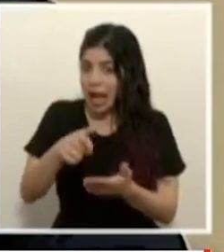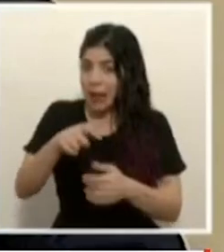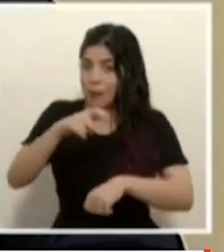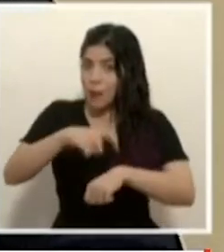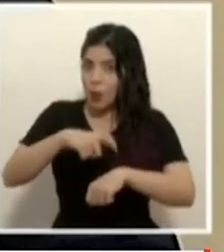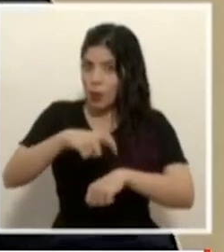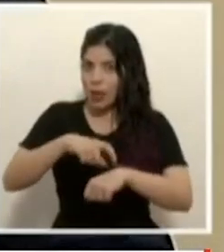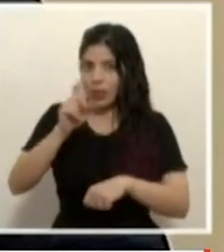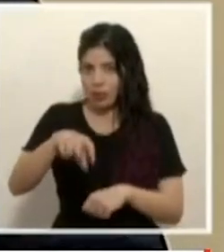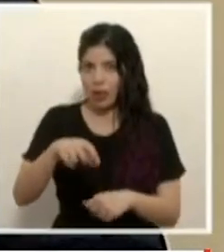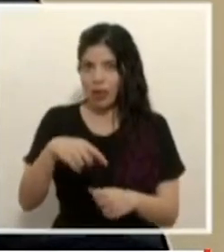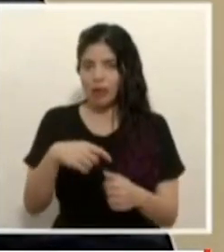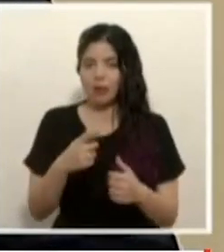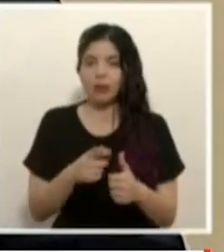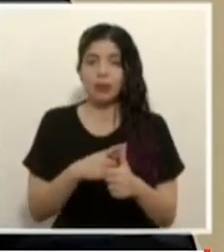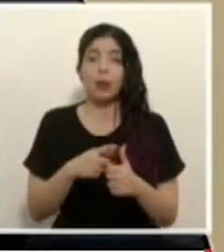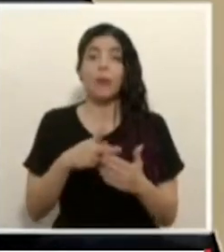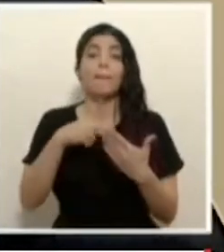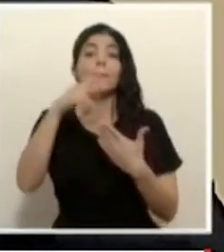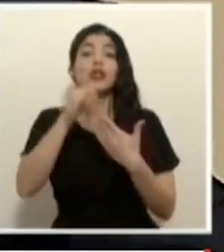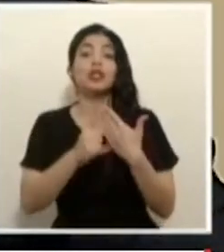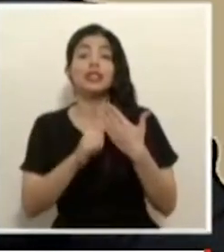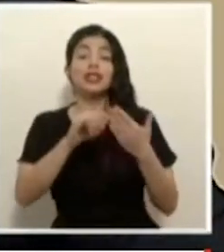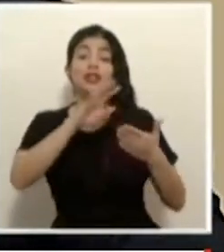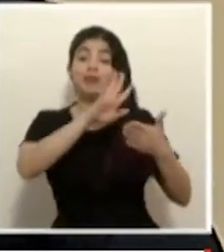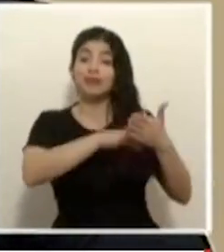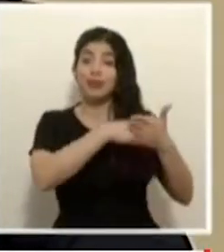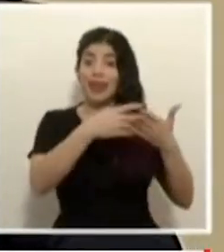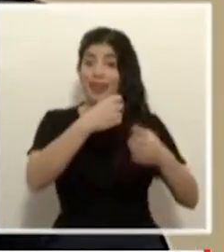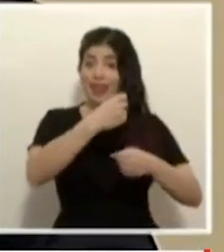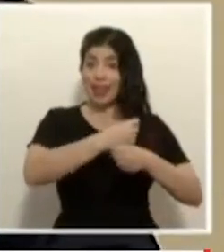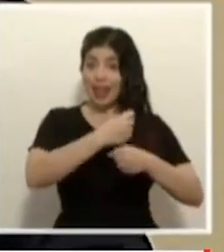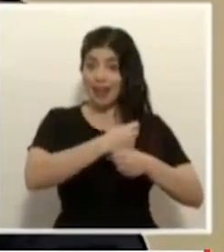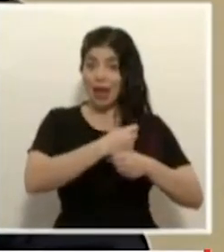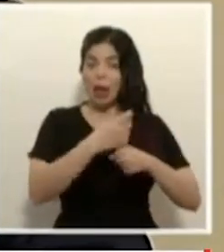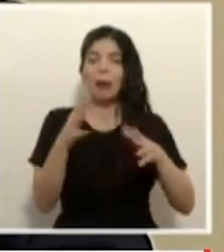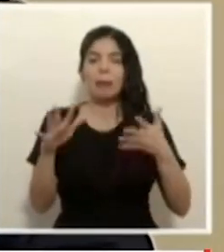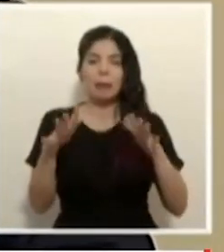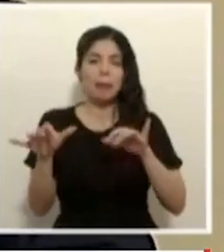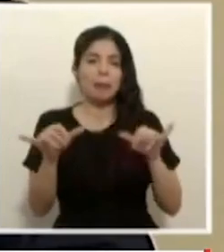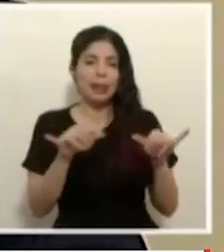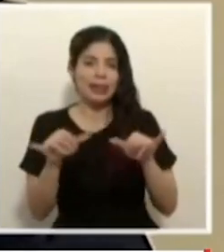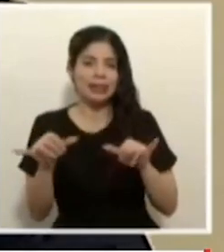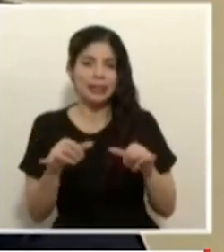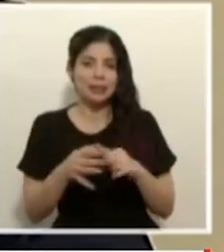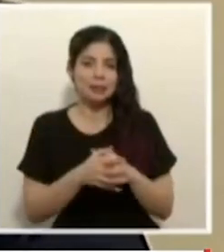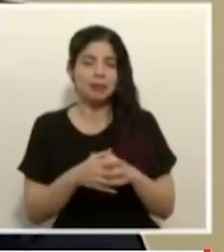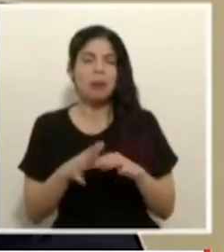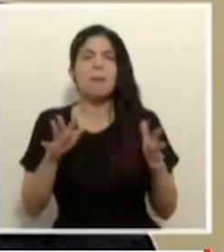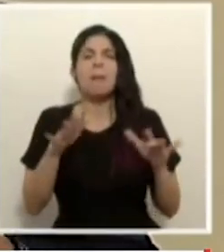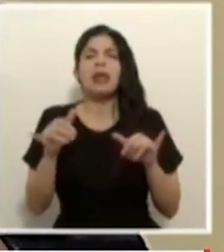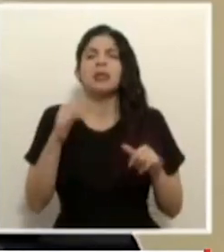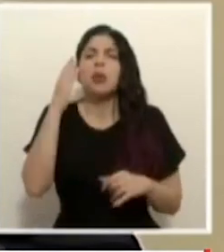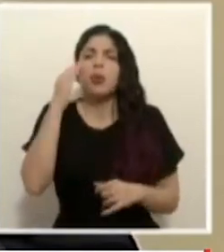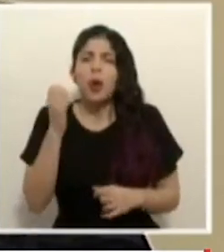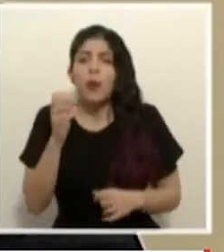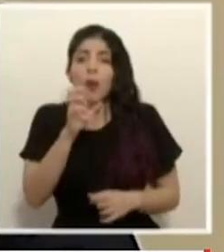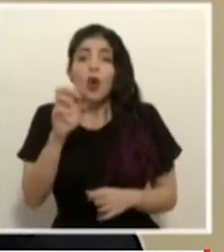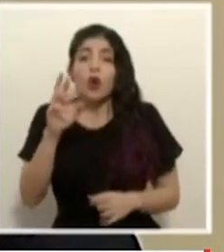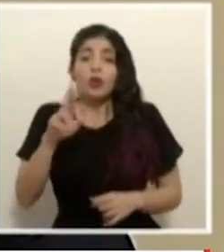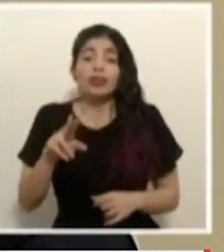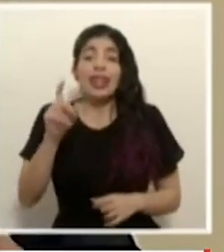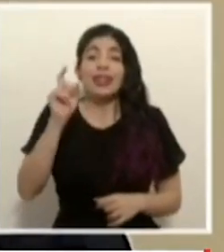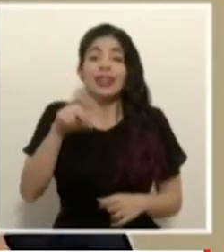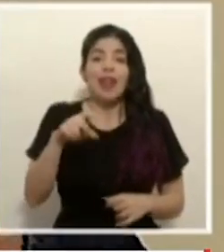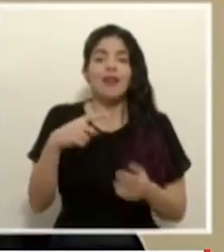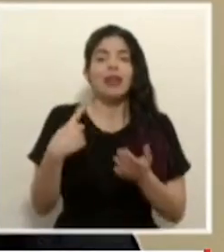en el proyecto de jornadas pasa algo parecido parecido en qué sentido Costa Rica tenemos que salir de